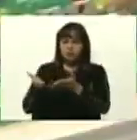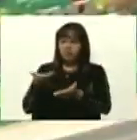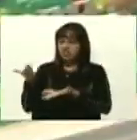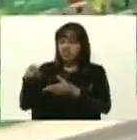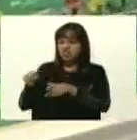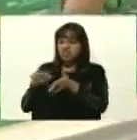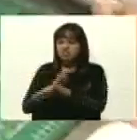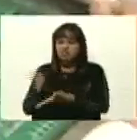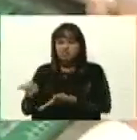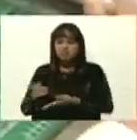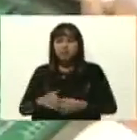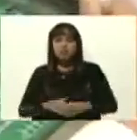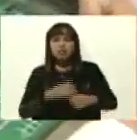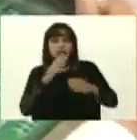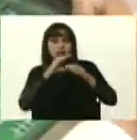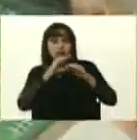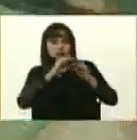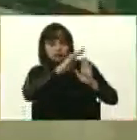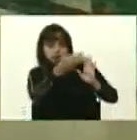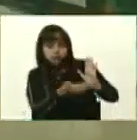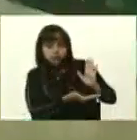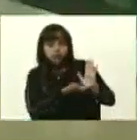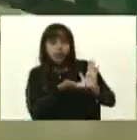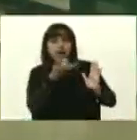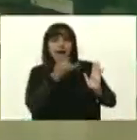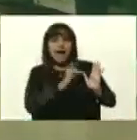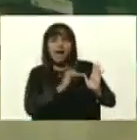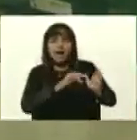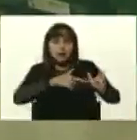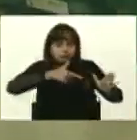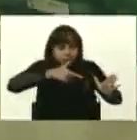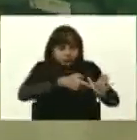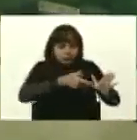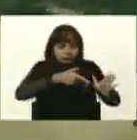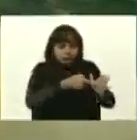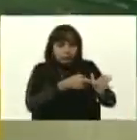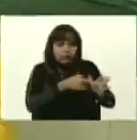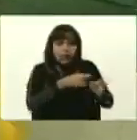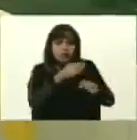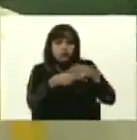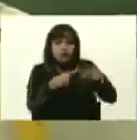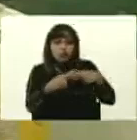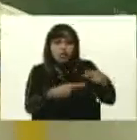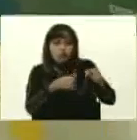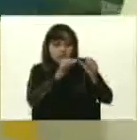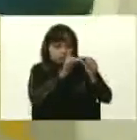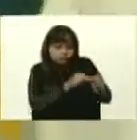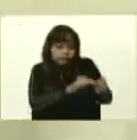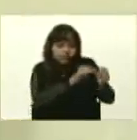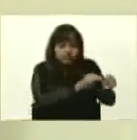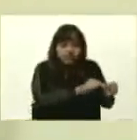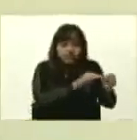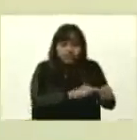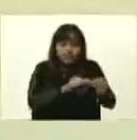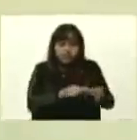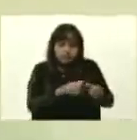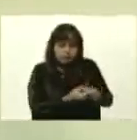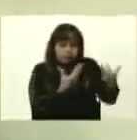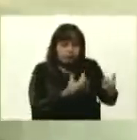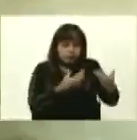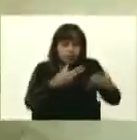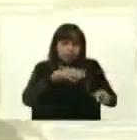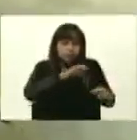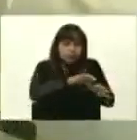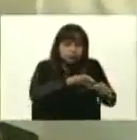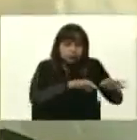esta máquina que tenemos aquí enfrente es una máquina de soldadura por ola que es la que hace el proceso de soldadura de la tarjeta que estamos acá incorporando.